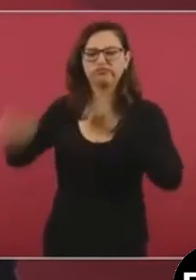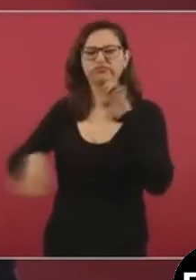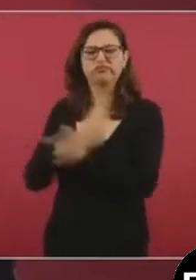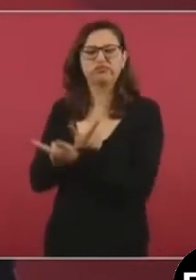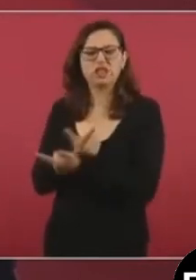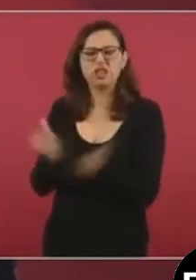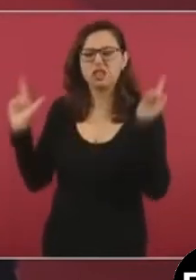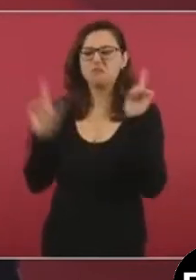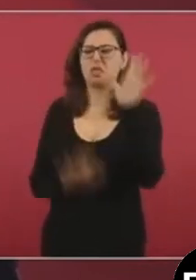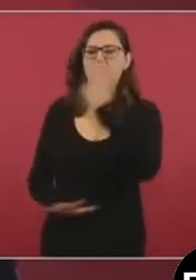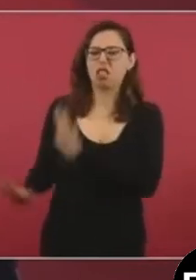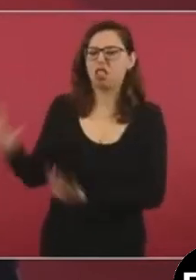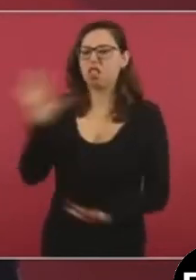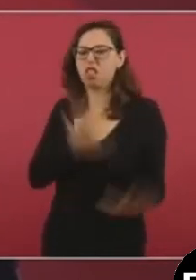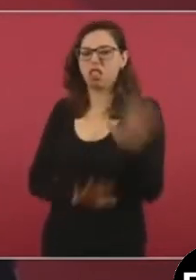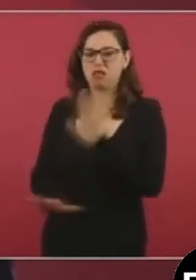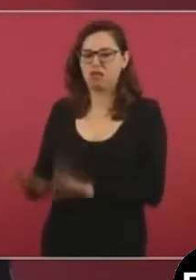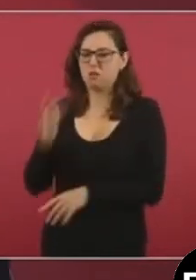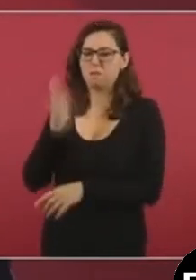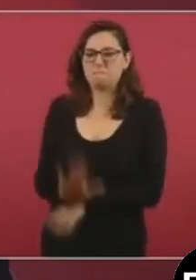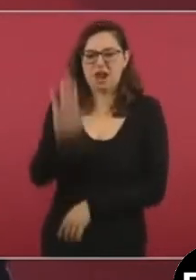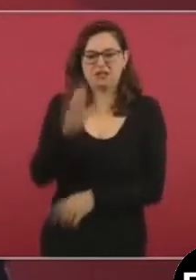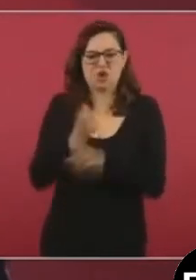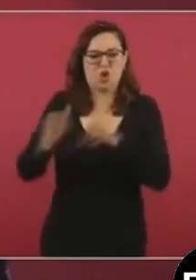Es un objeto, no un sujeto.